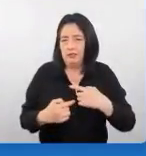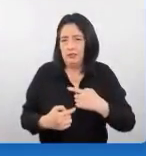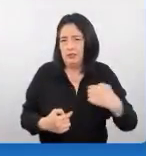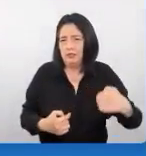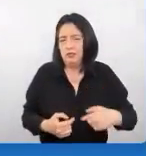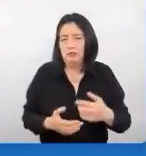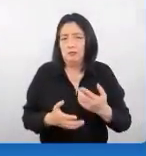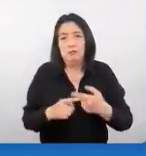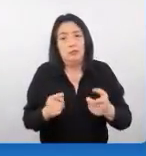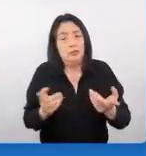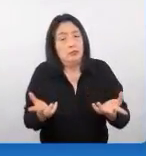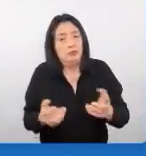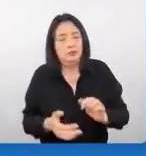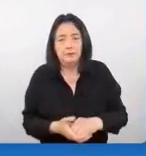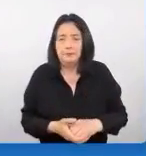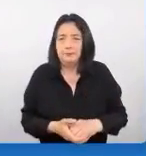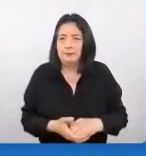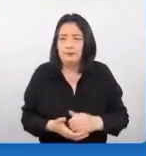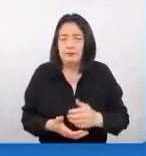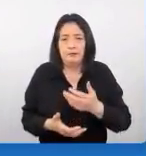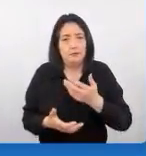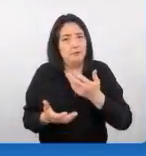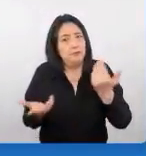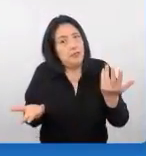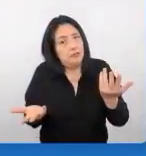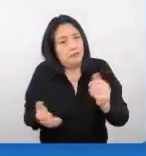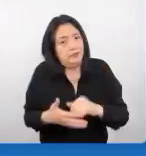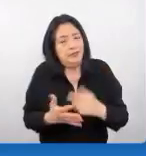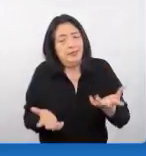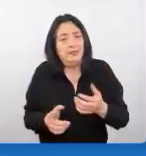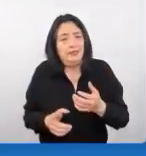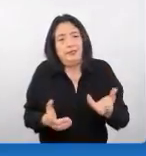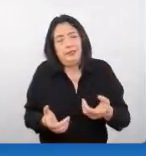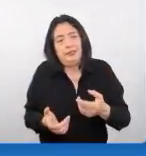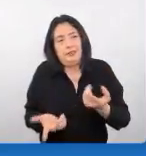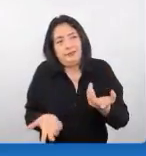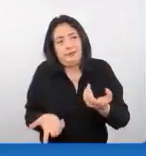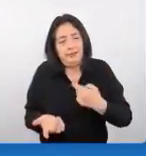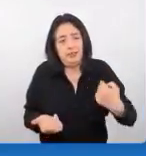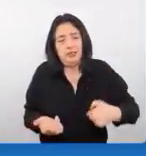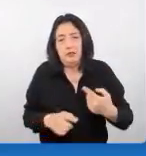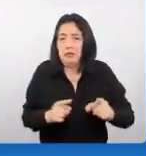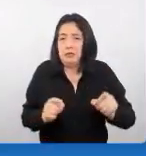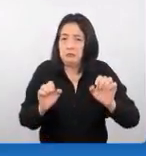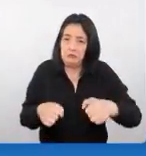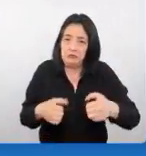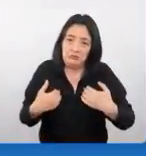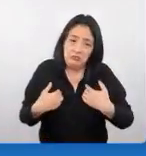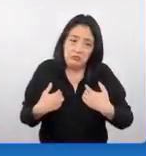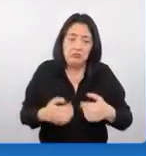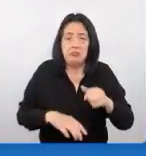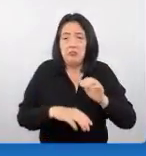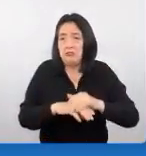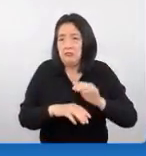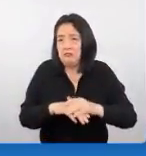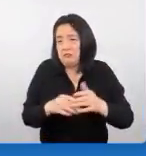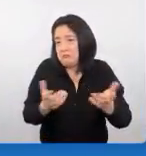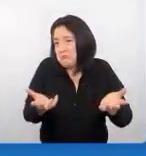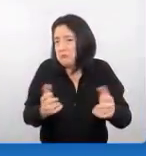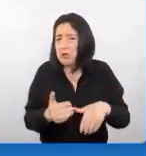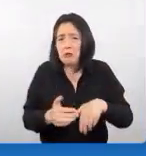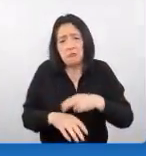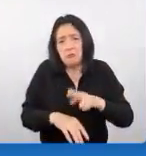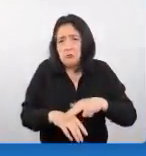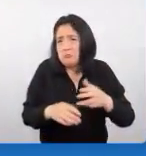Idealmente debe estar en idioma chino pero si lo tienen en inglés realmente no hay ningún problema tanto